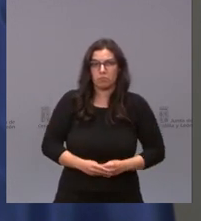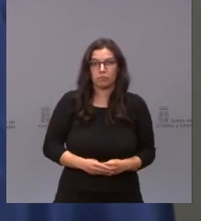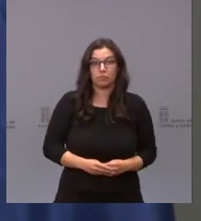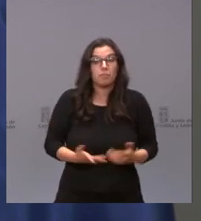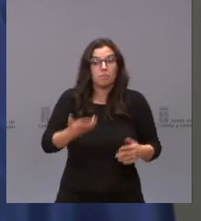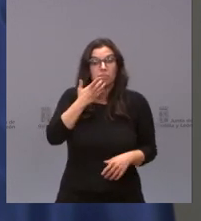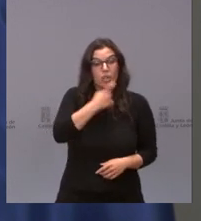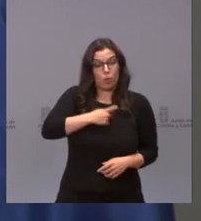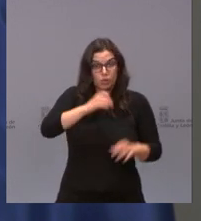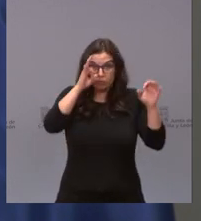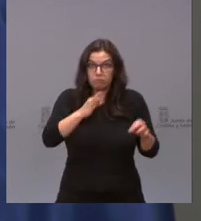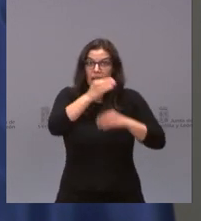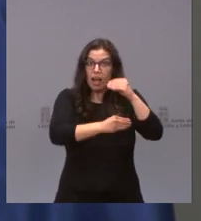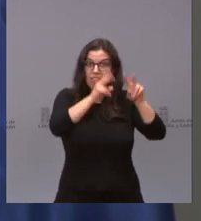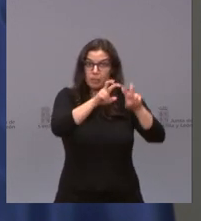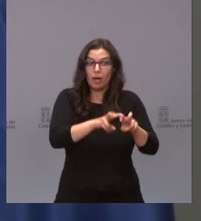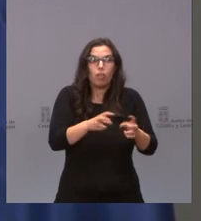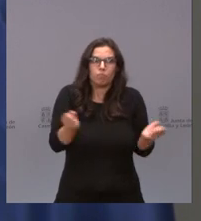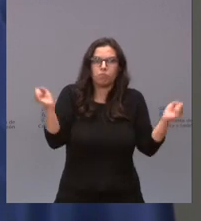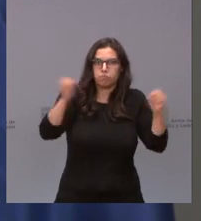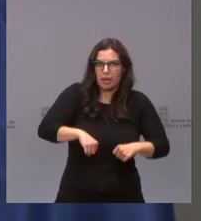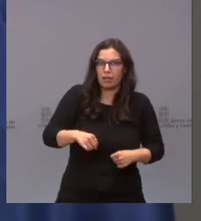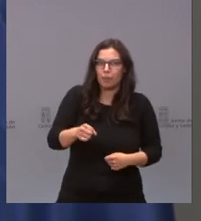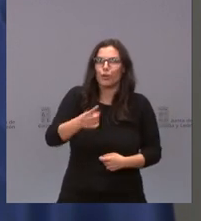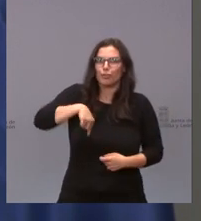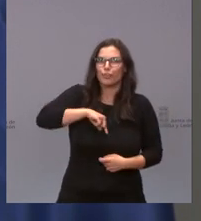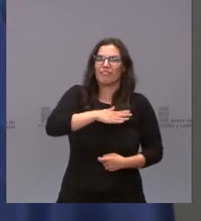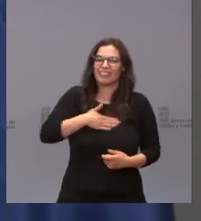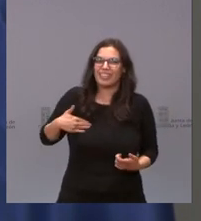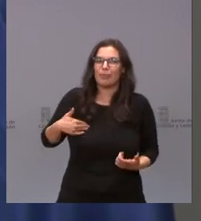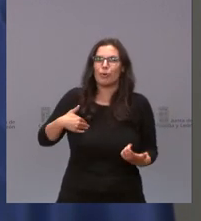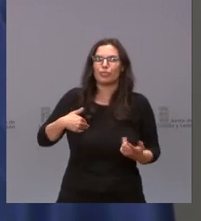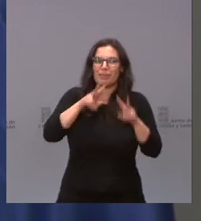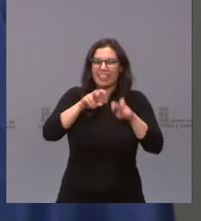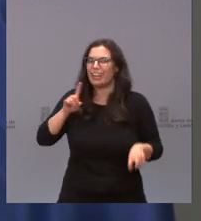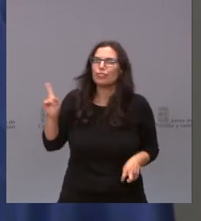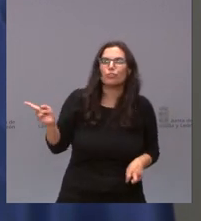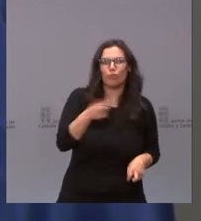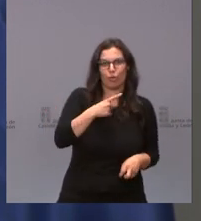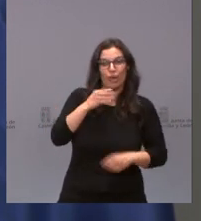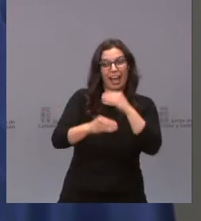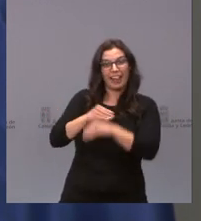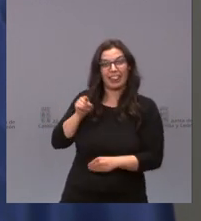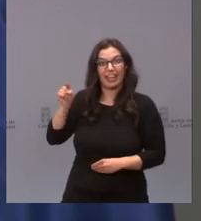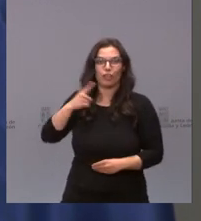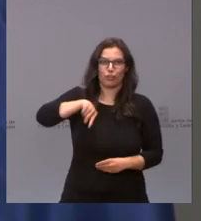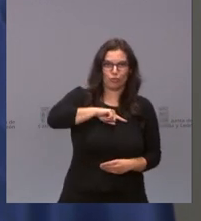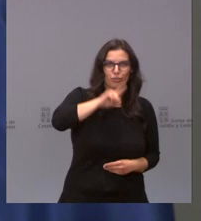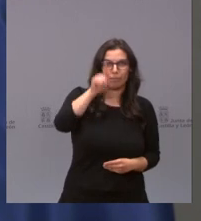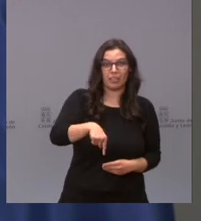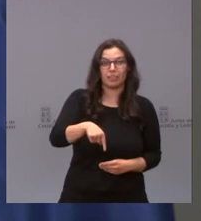comisión sale adelante nosotros lo que sí vamos a intentar es que se sepa todo. ¿Pero qué es aquello que no se sabe?